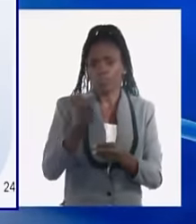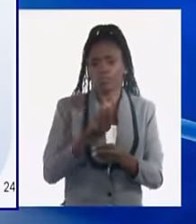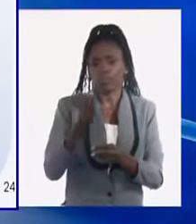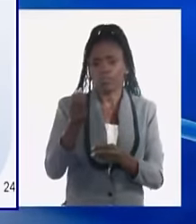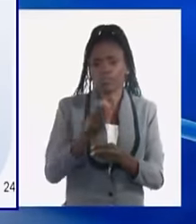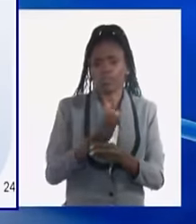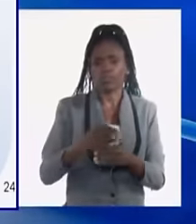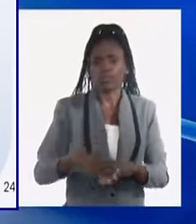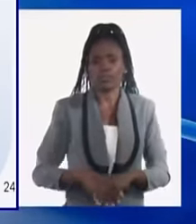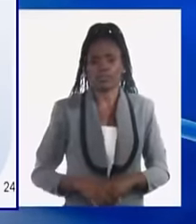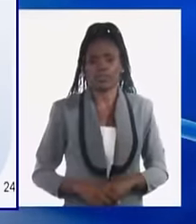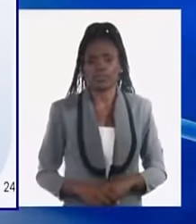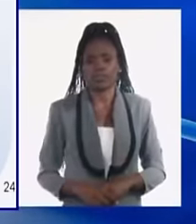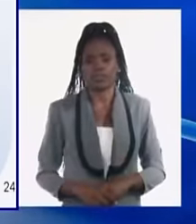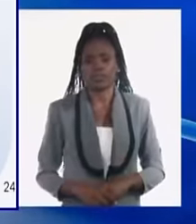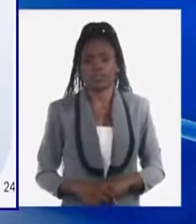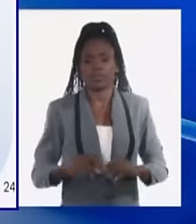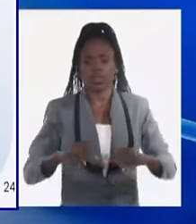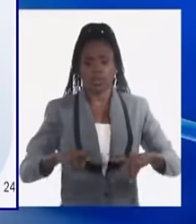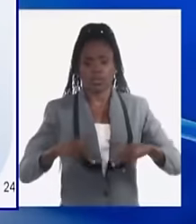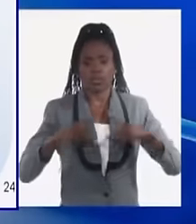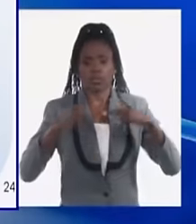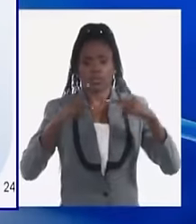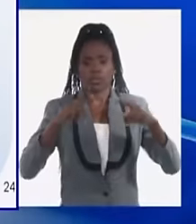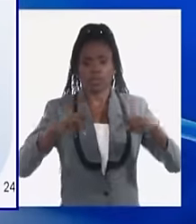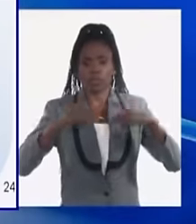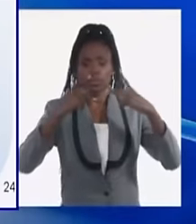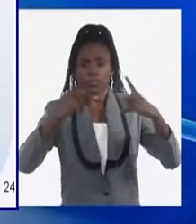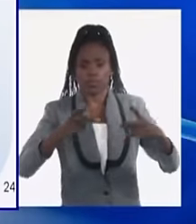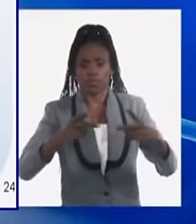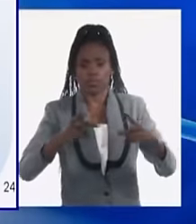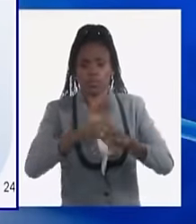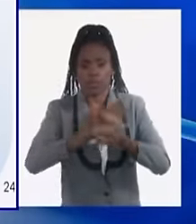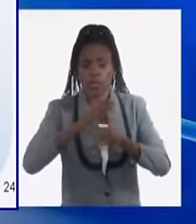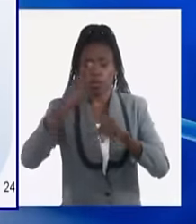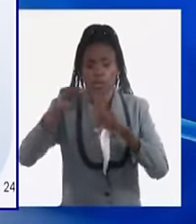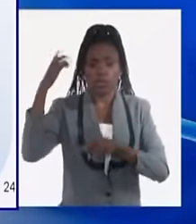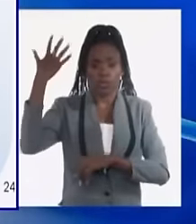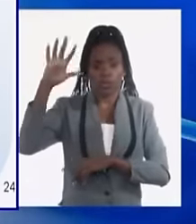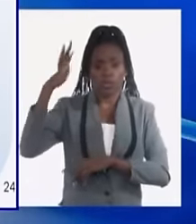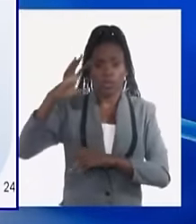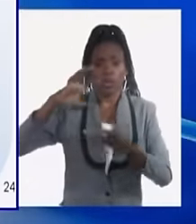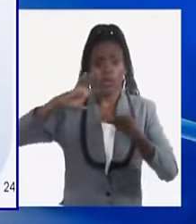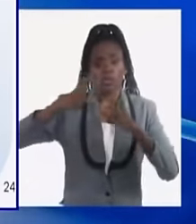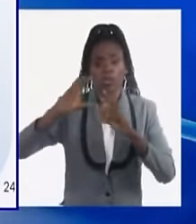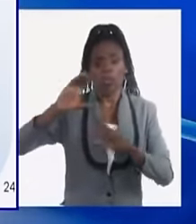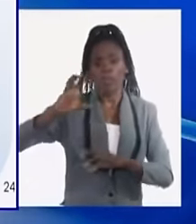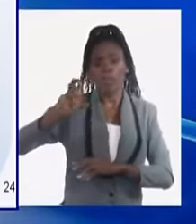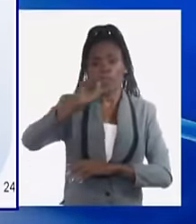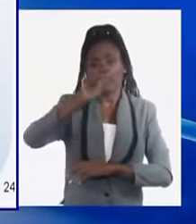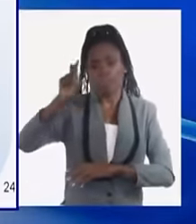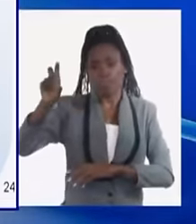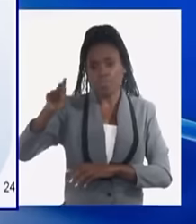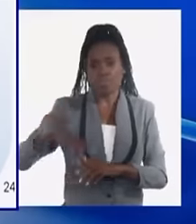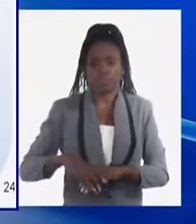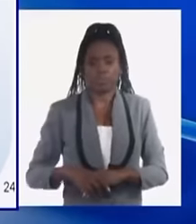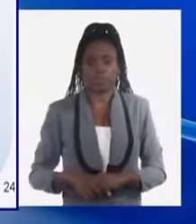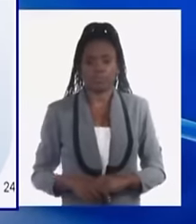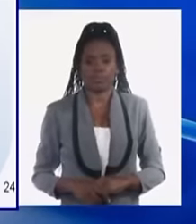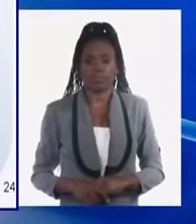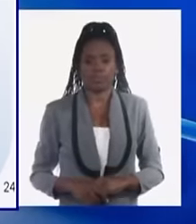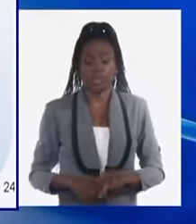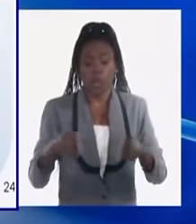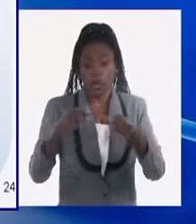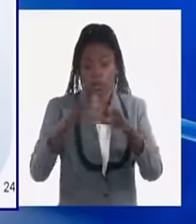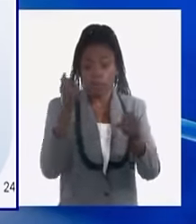remesas, las operaciones de cobros y pagos en el exterior de una manera bancarizada. Y grupos